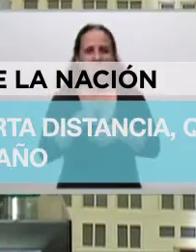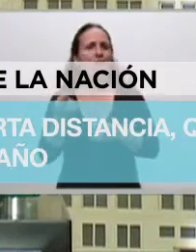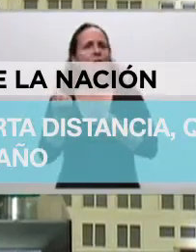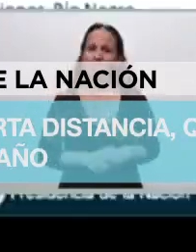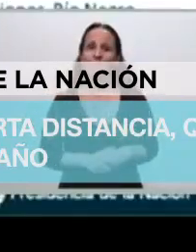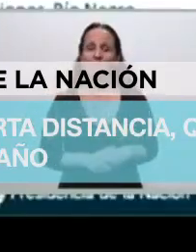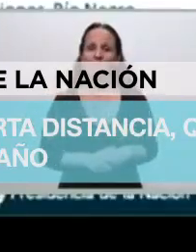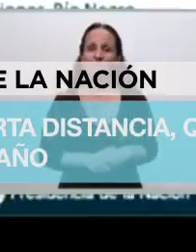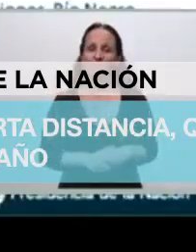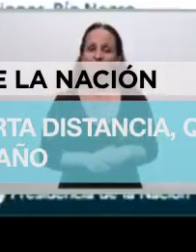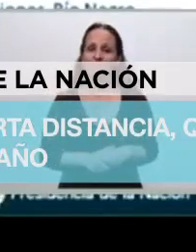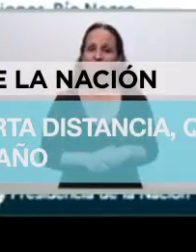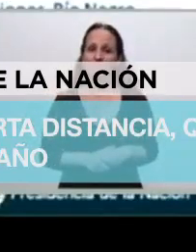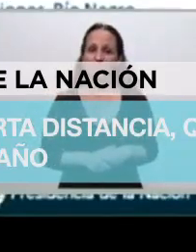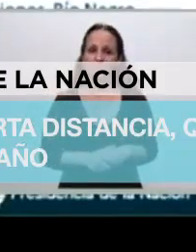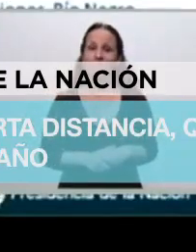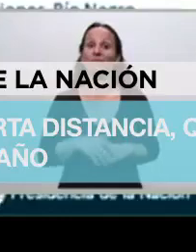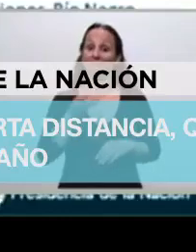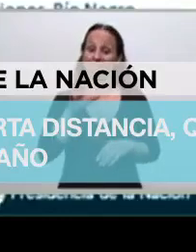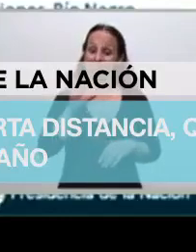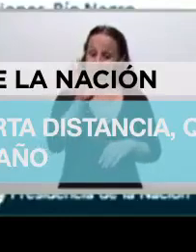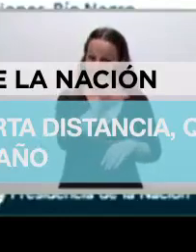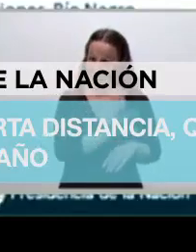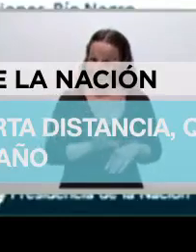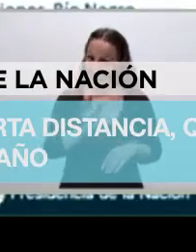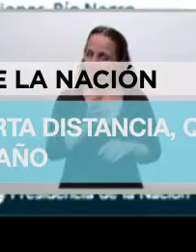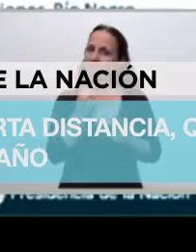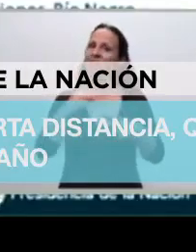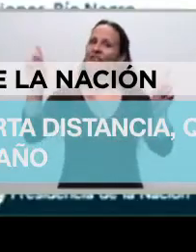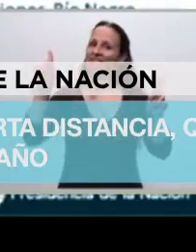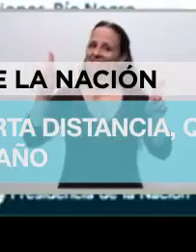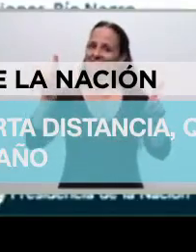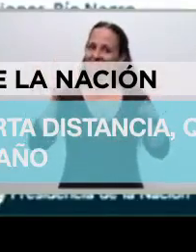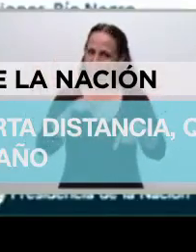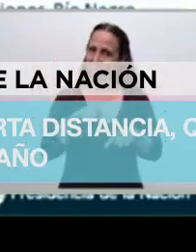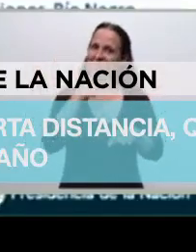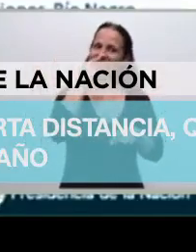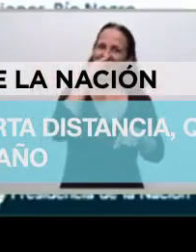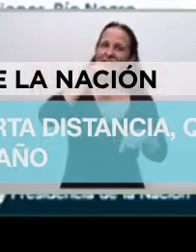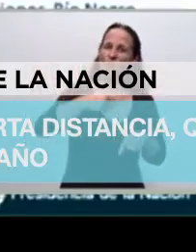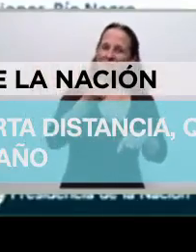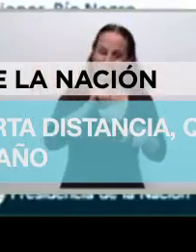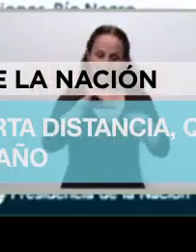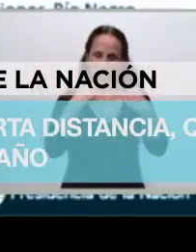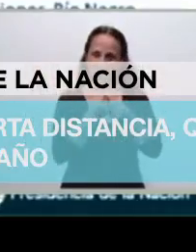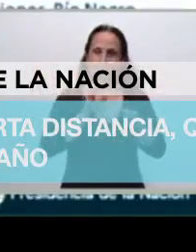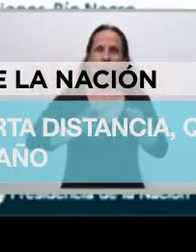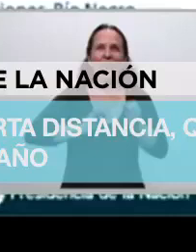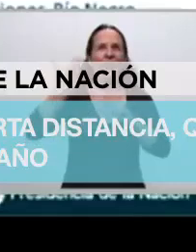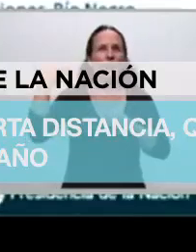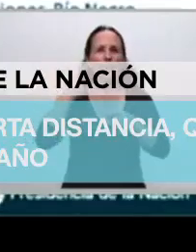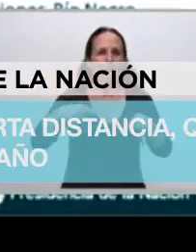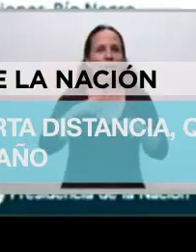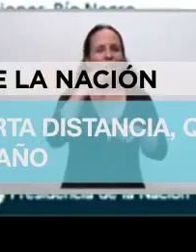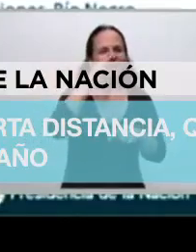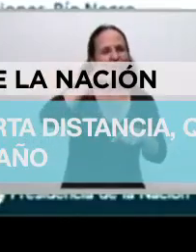la ampliación de la renovación de micros de corta distancia. Esta medida va a